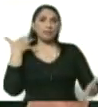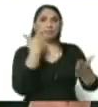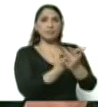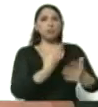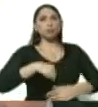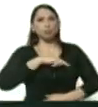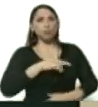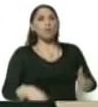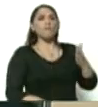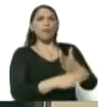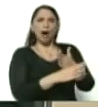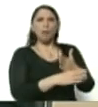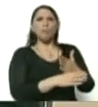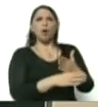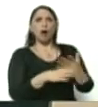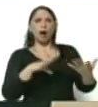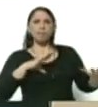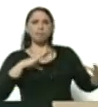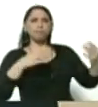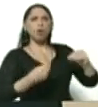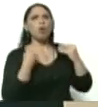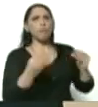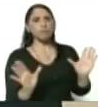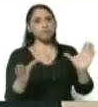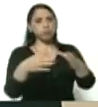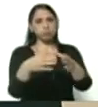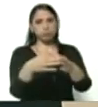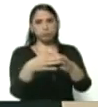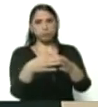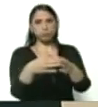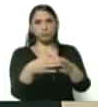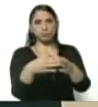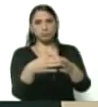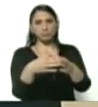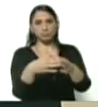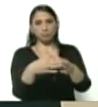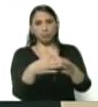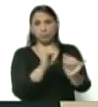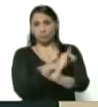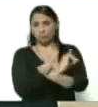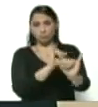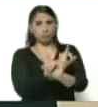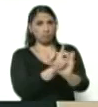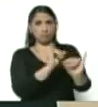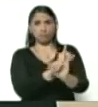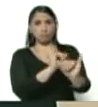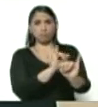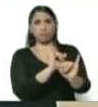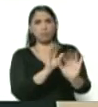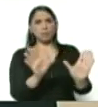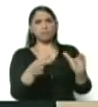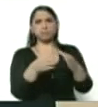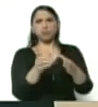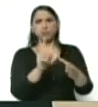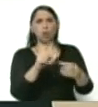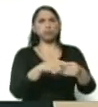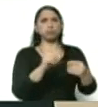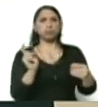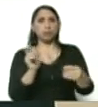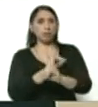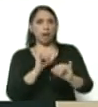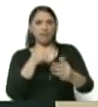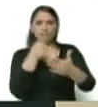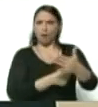vamos ahora a trasladarla a los sectores que han estado, los sectores no exceptuados que han